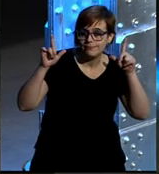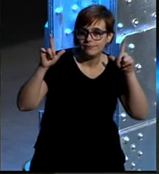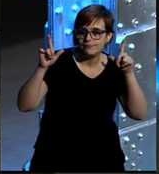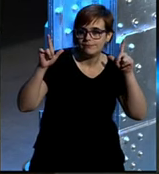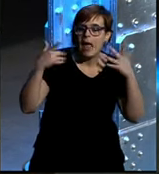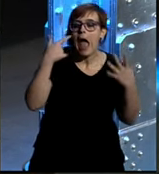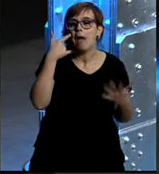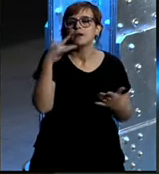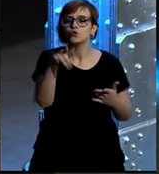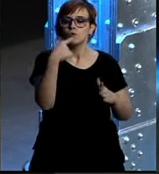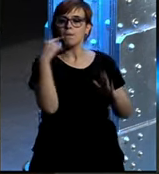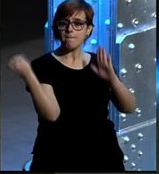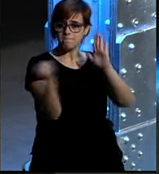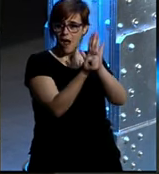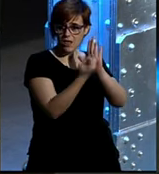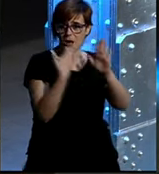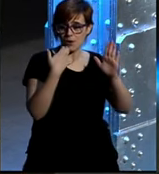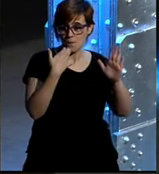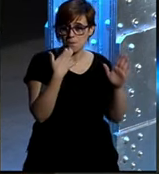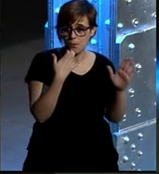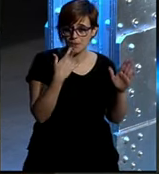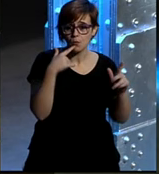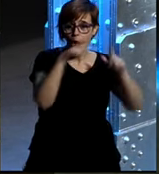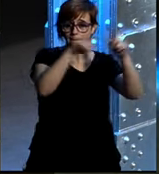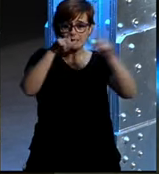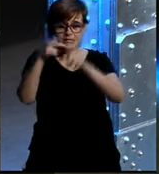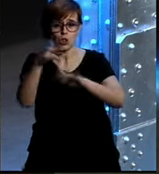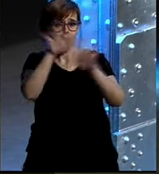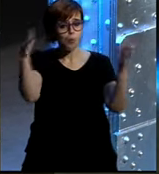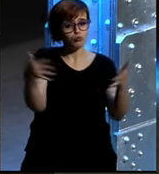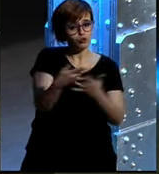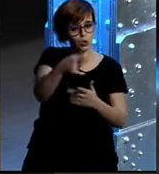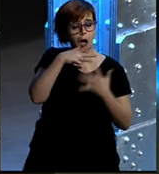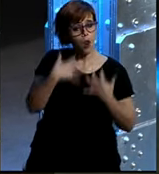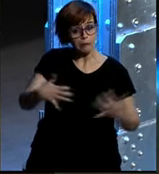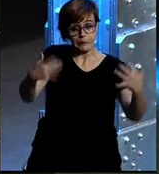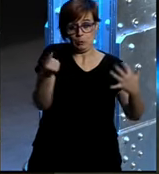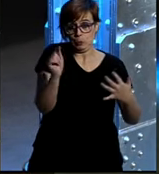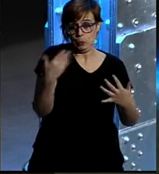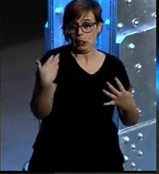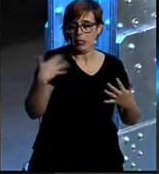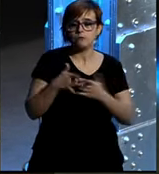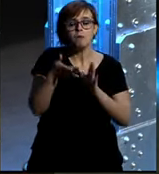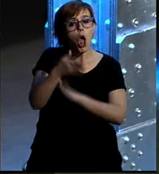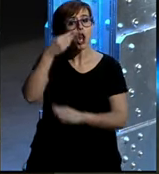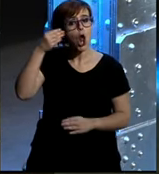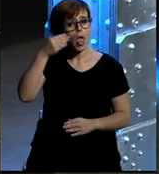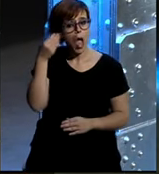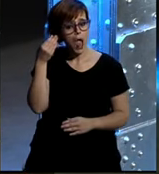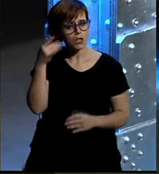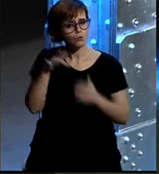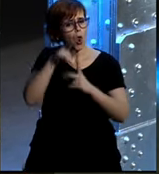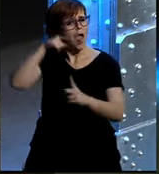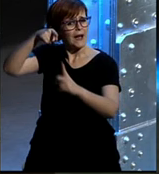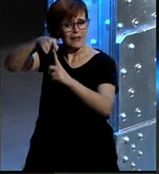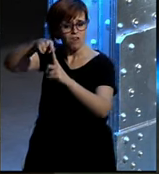hay muchas marcas hemos visto los ejemplos de dos grandes marcas a nivel mundial aquí en esta sala ahora hace unos minutos una es L'Oreal una referencia